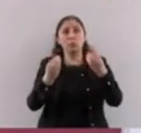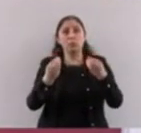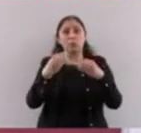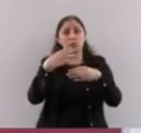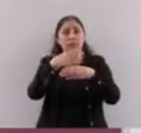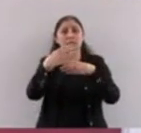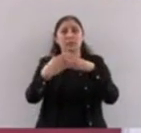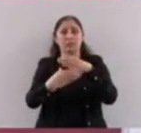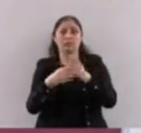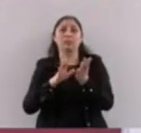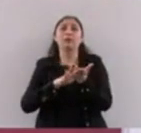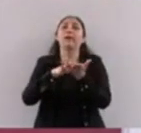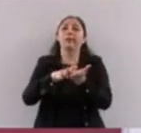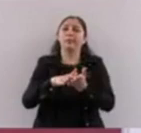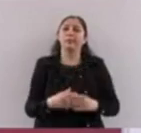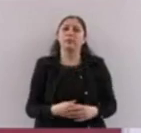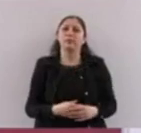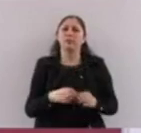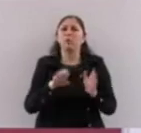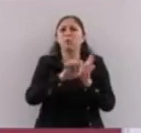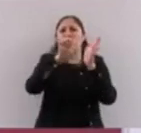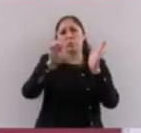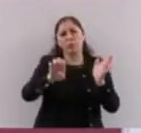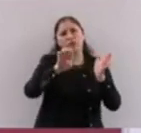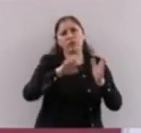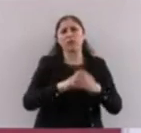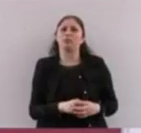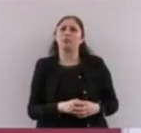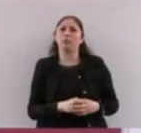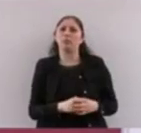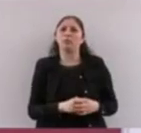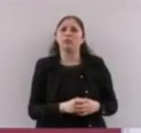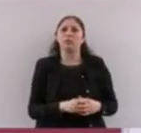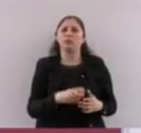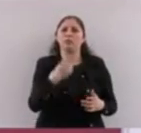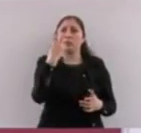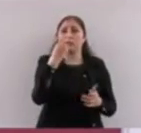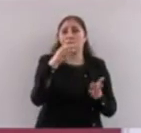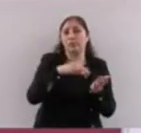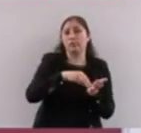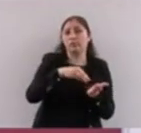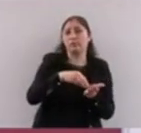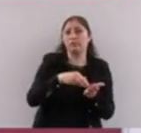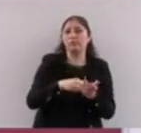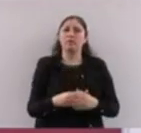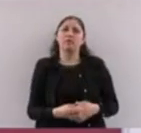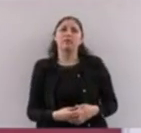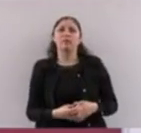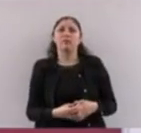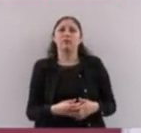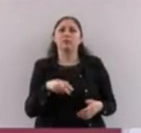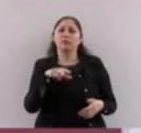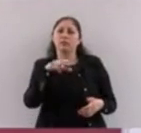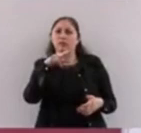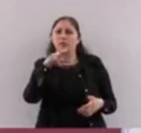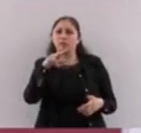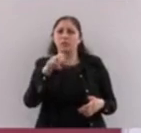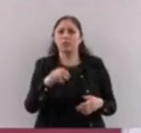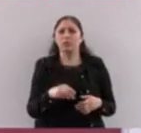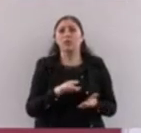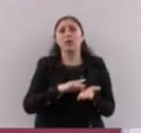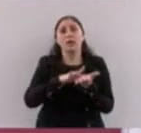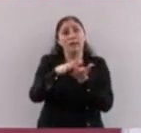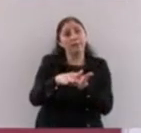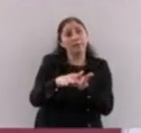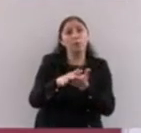una comparativa. En el 2018, la pensión de adulto mayor a nivel federal ejercía